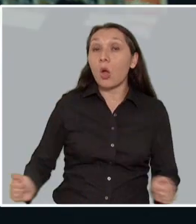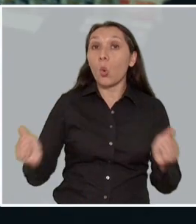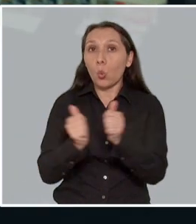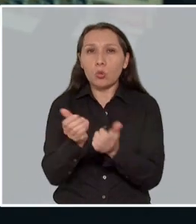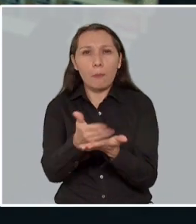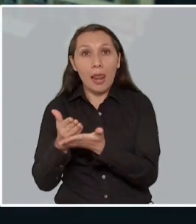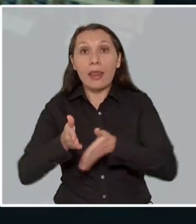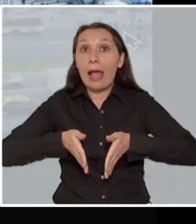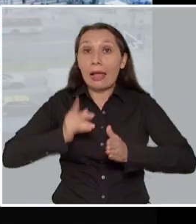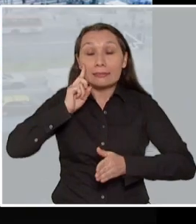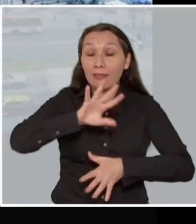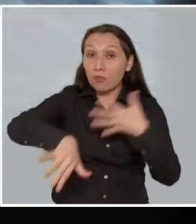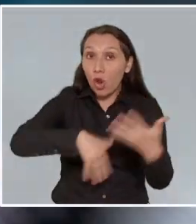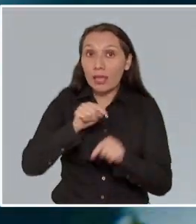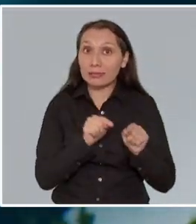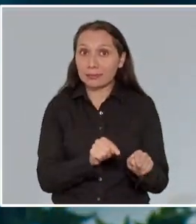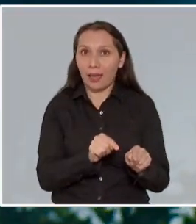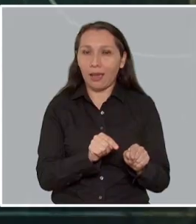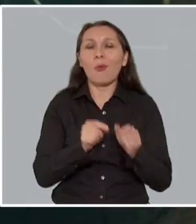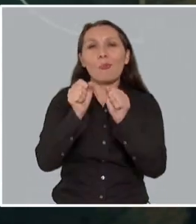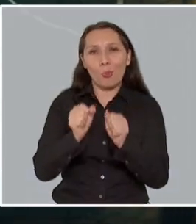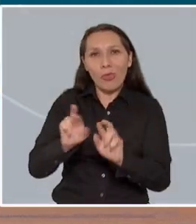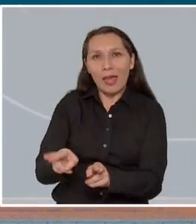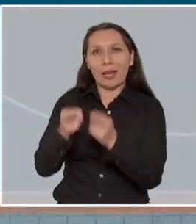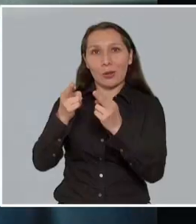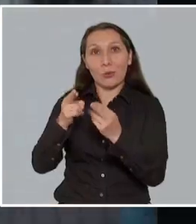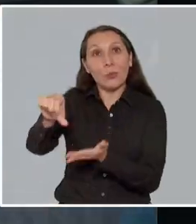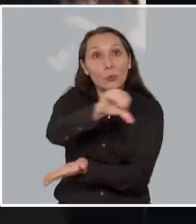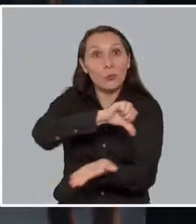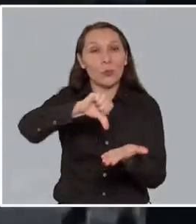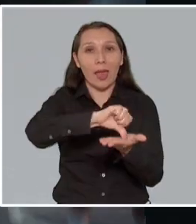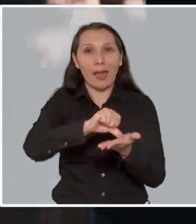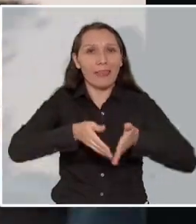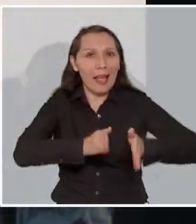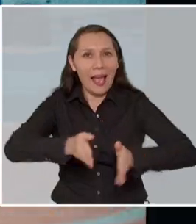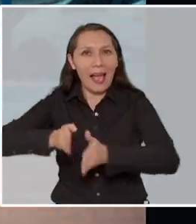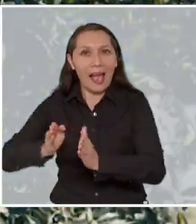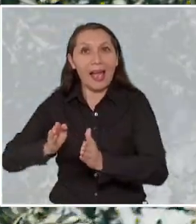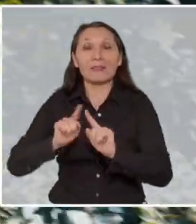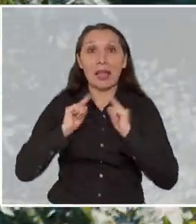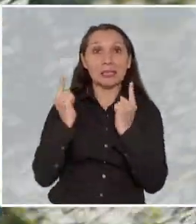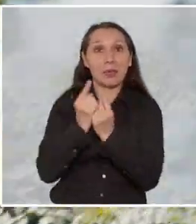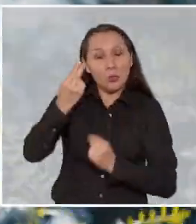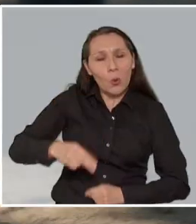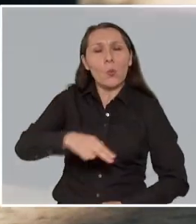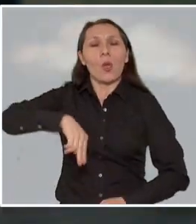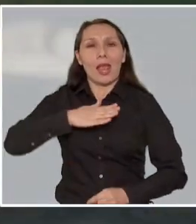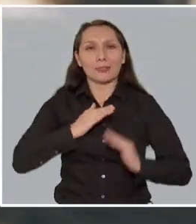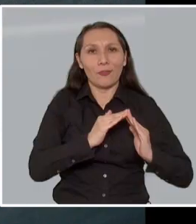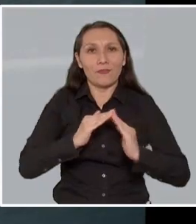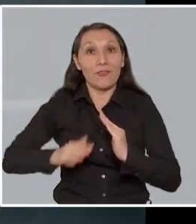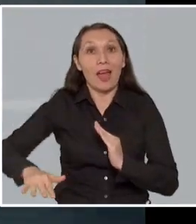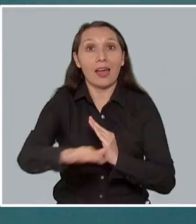cuando se trabaja en conjunto con planes como Calles Sin Violencia, se pueden recuperar nuestras ciudades, nuestras calles, nuestros espacios